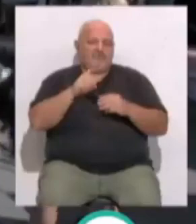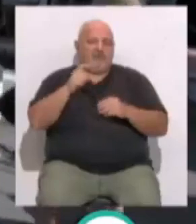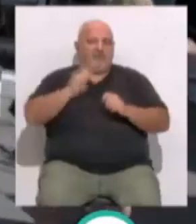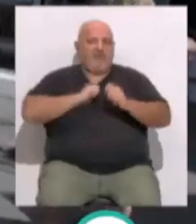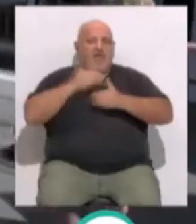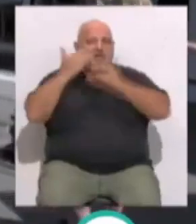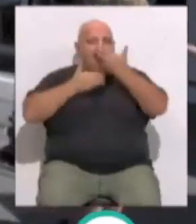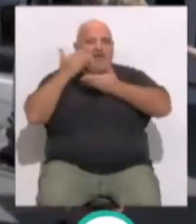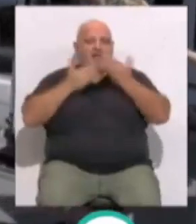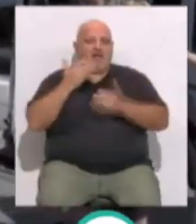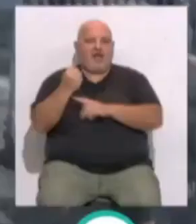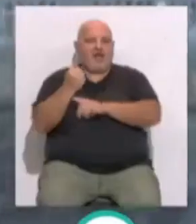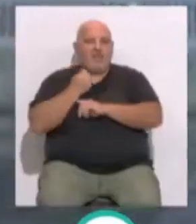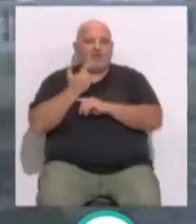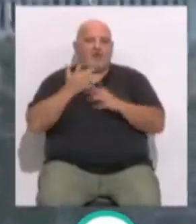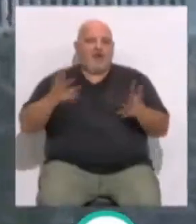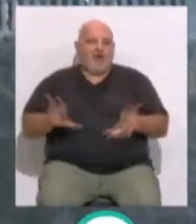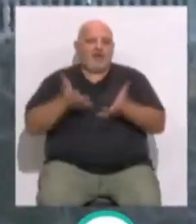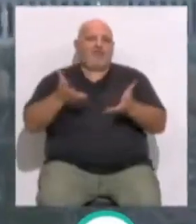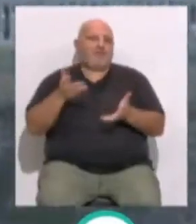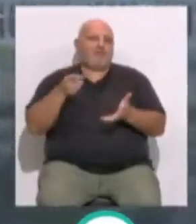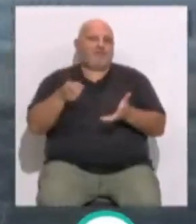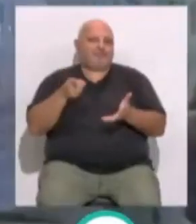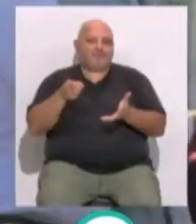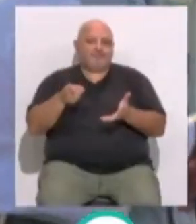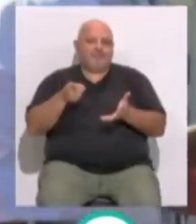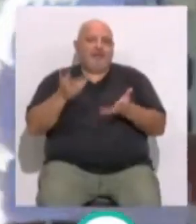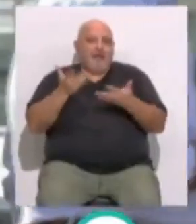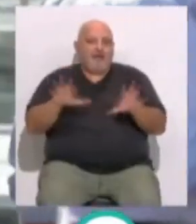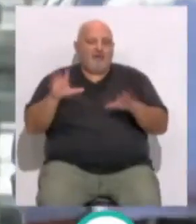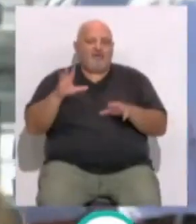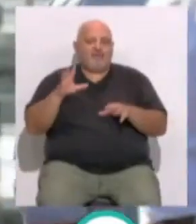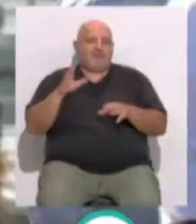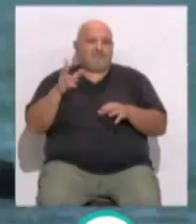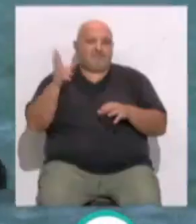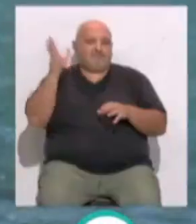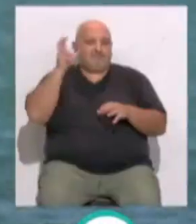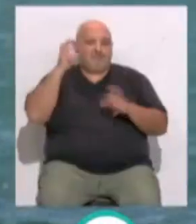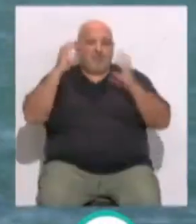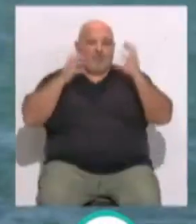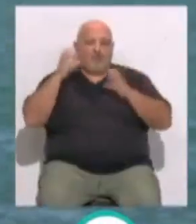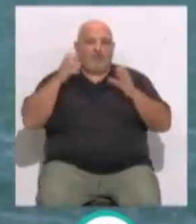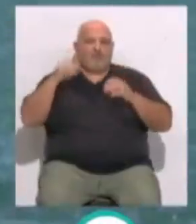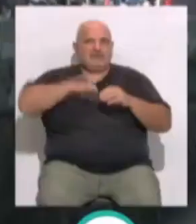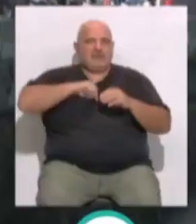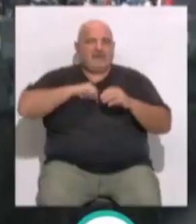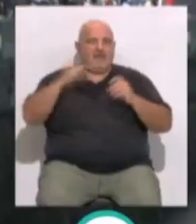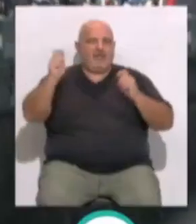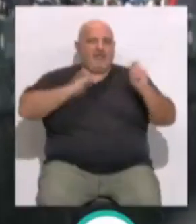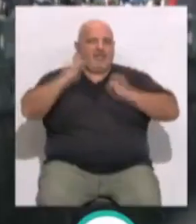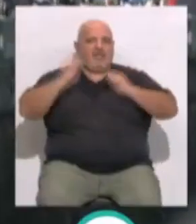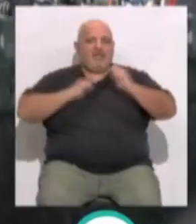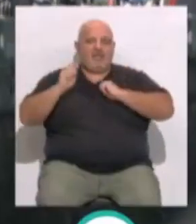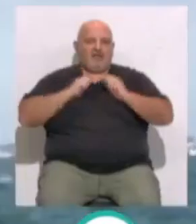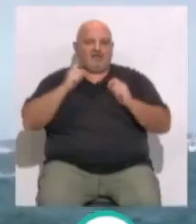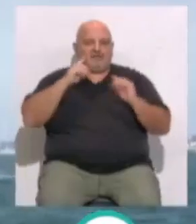calor de todo el público que viene... ...para nosotros, a pesar de no escucharlo porque estamos con el río del barco... ...lo sentimos y notamos cómo